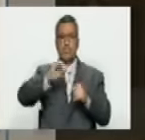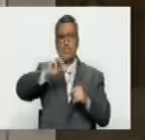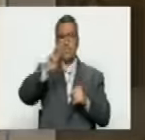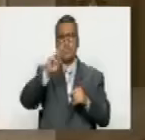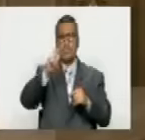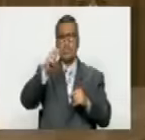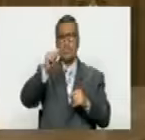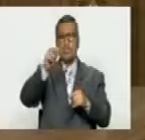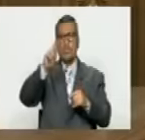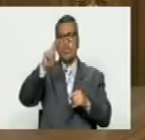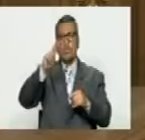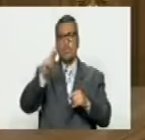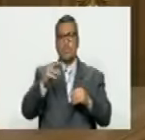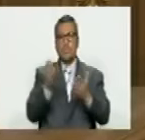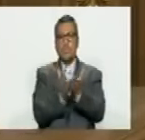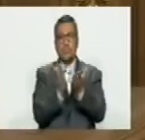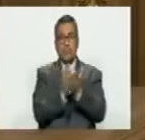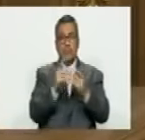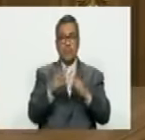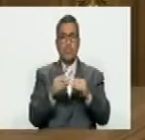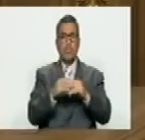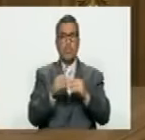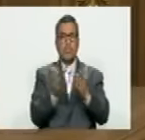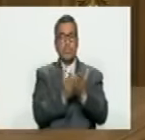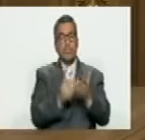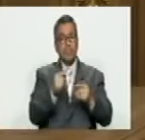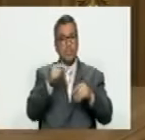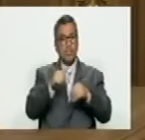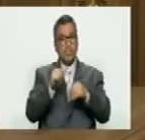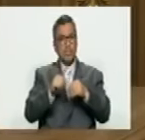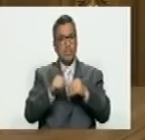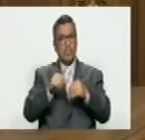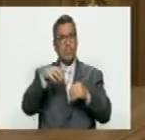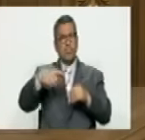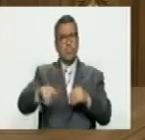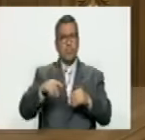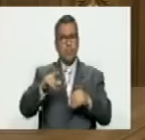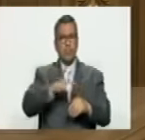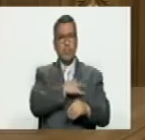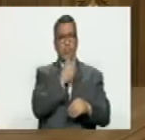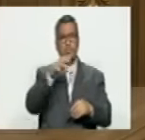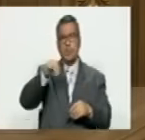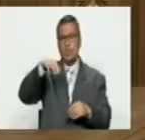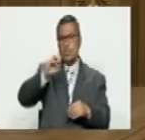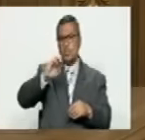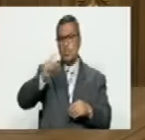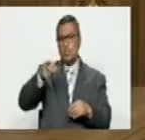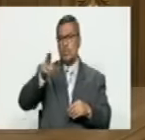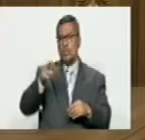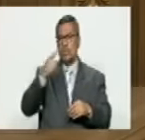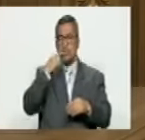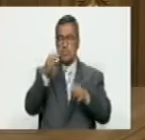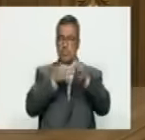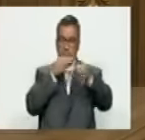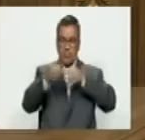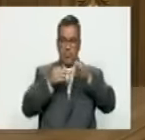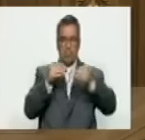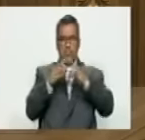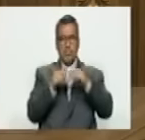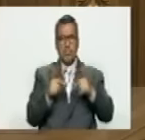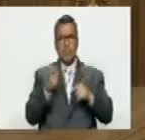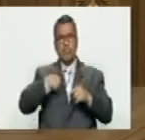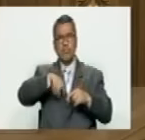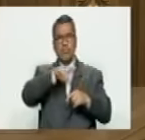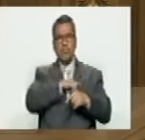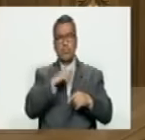Mibain que es el jefe de la cátedra de estadística y muestreo del departamento de estadística de la Universidad de Michigan y ellos le explican el modelo nuestro